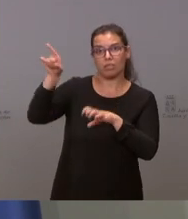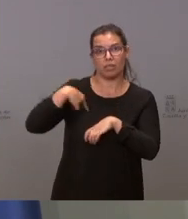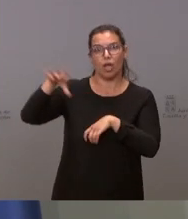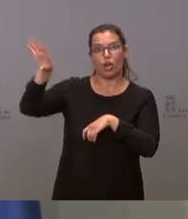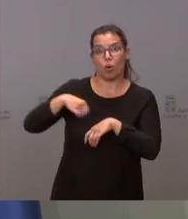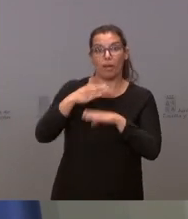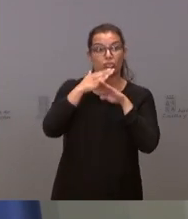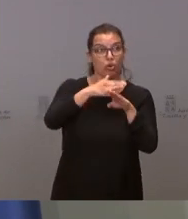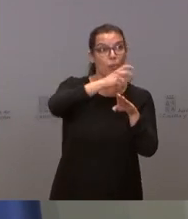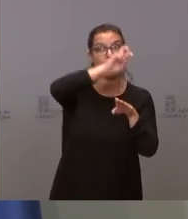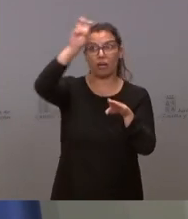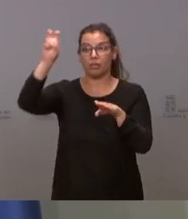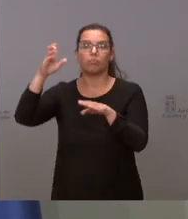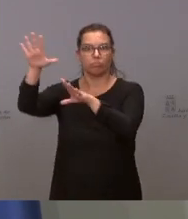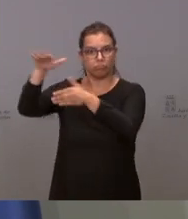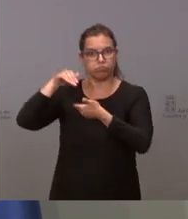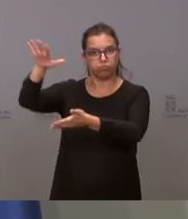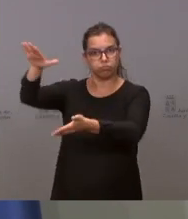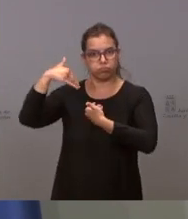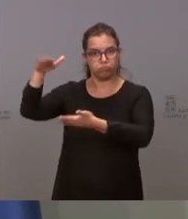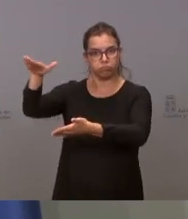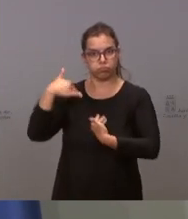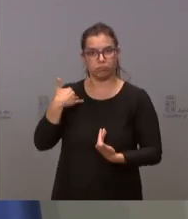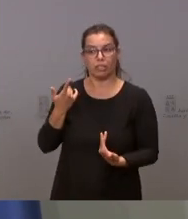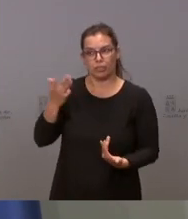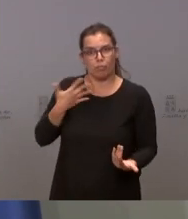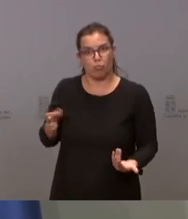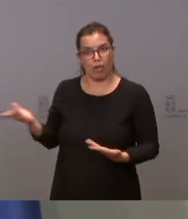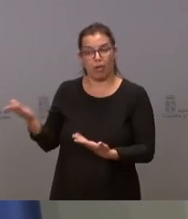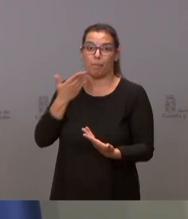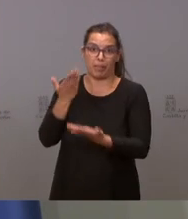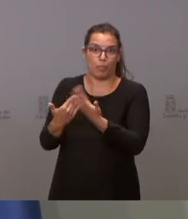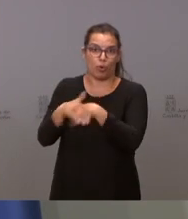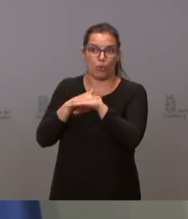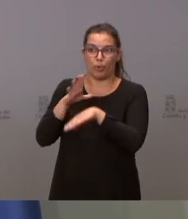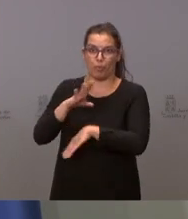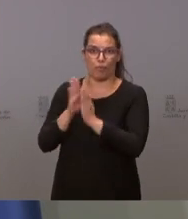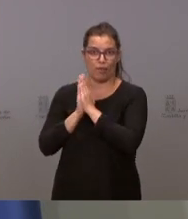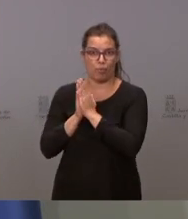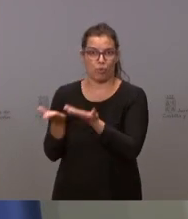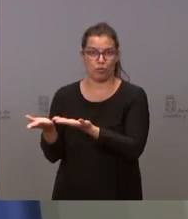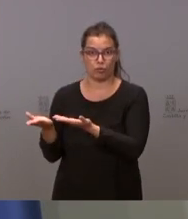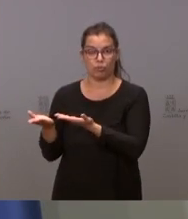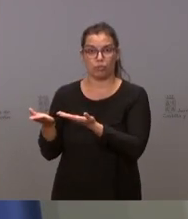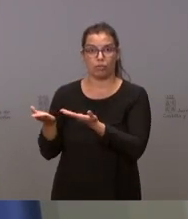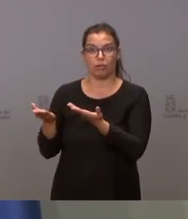excedentes de otros países europeos. Esto es posible y nosotros lo que le decimos al Gobierno es que, por favor, mejore en lo